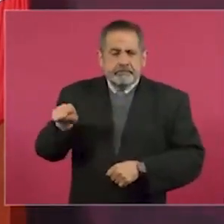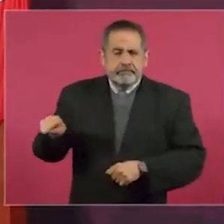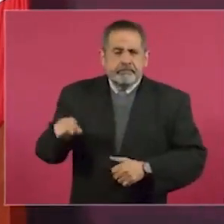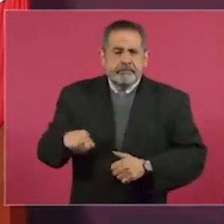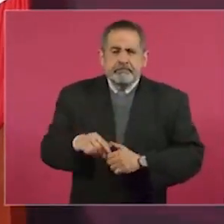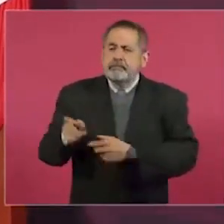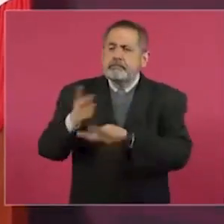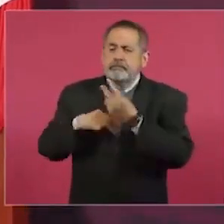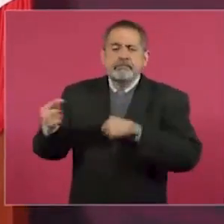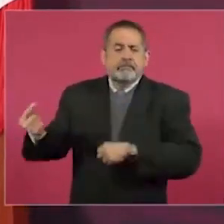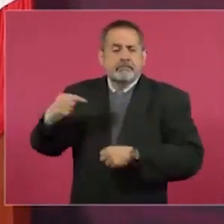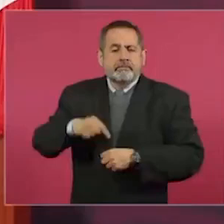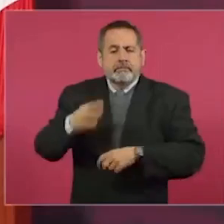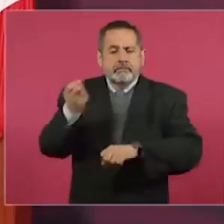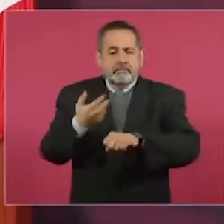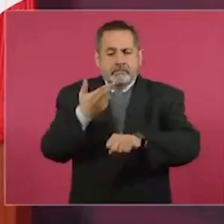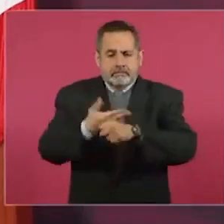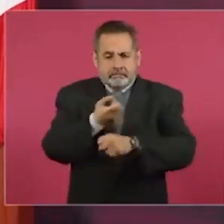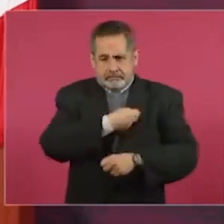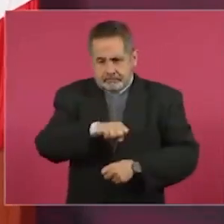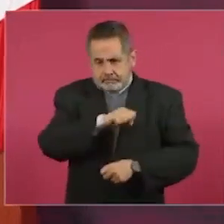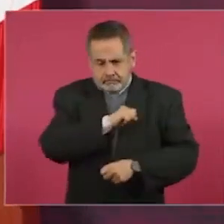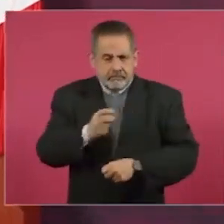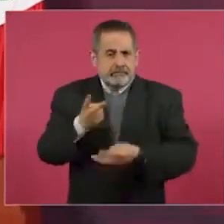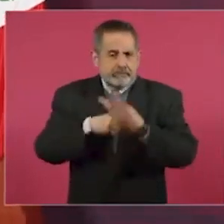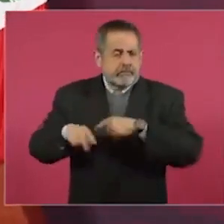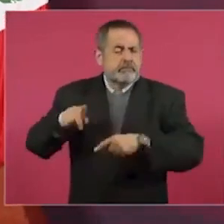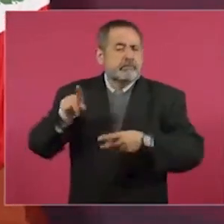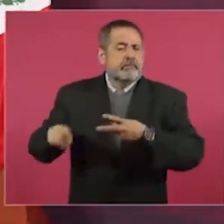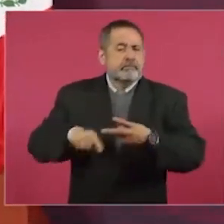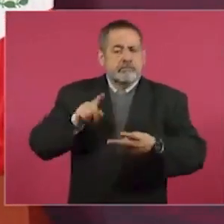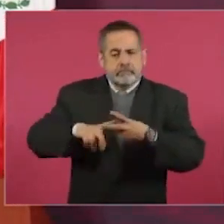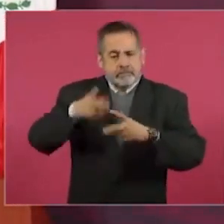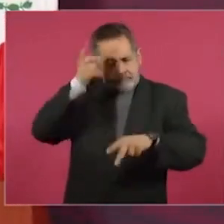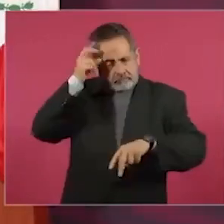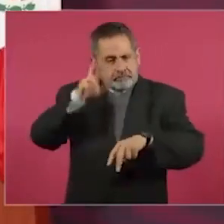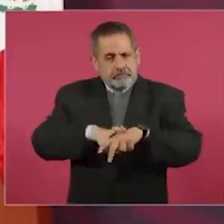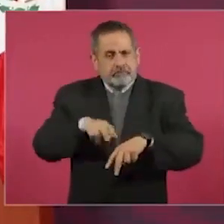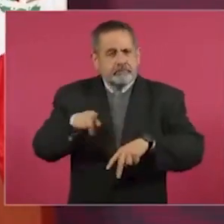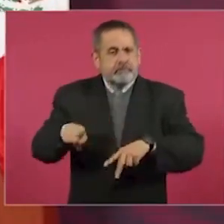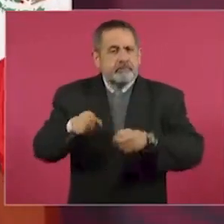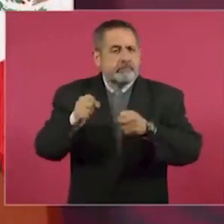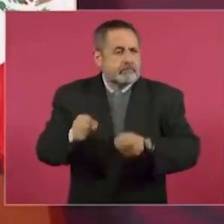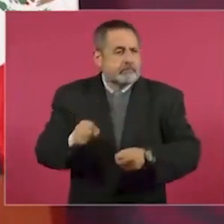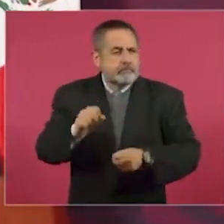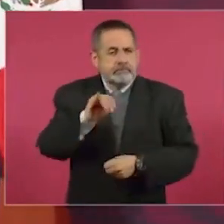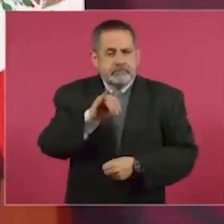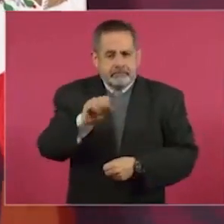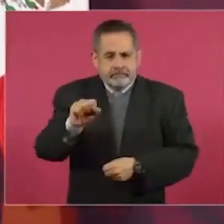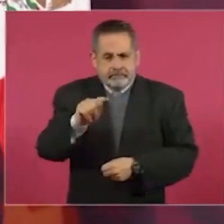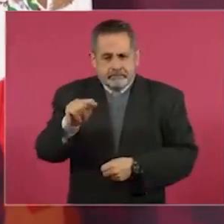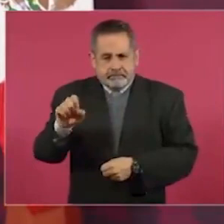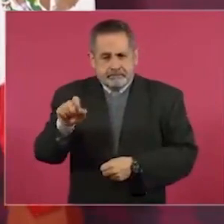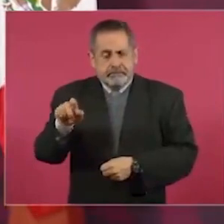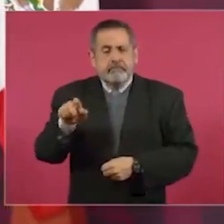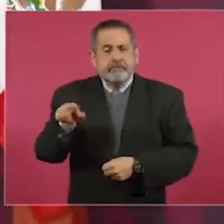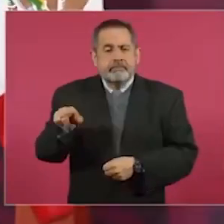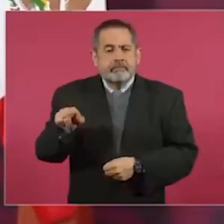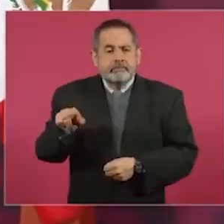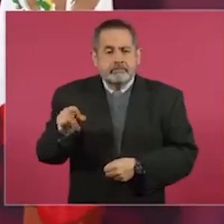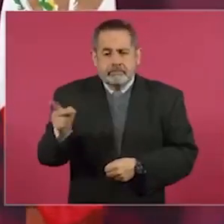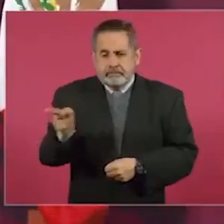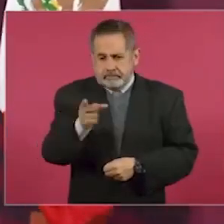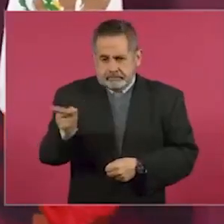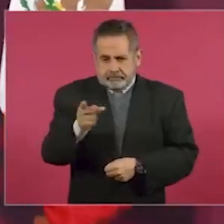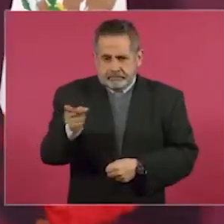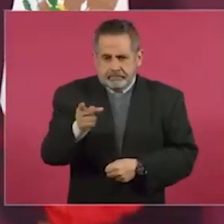el secretario de salud, que venga el director del Seguro, del Issste y los